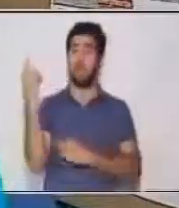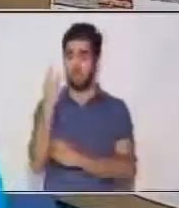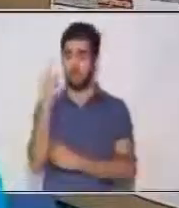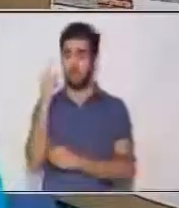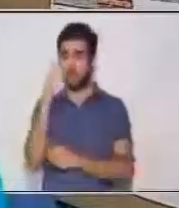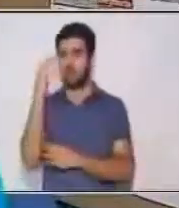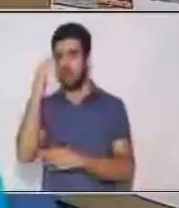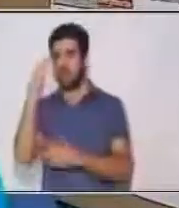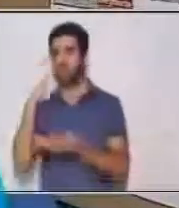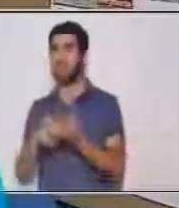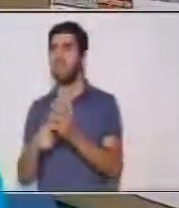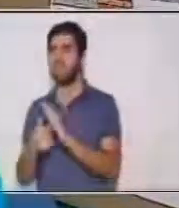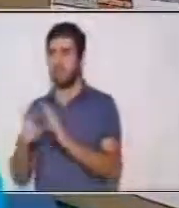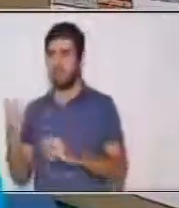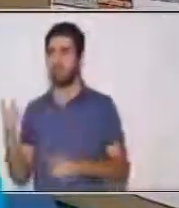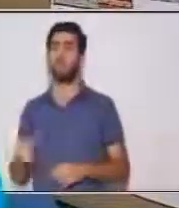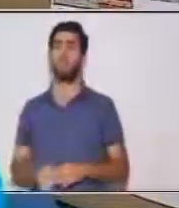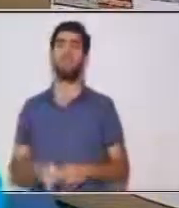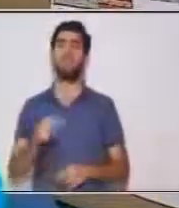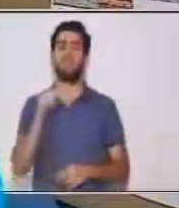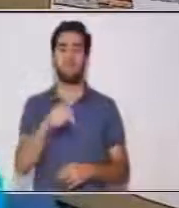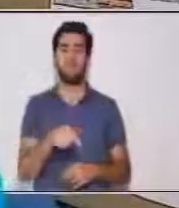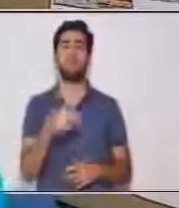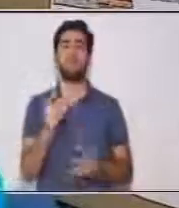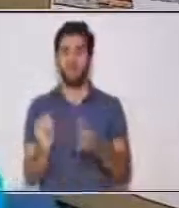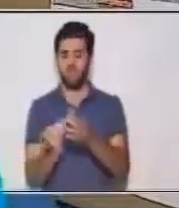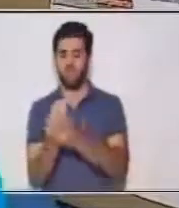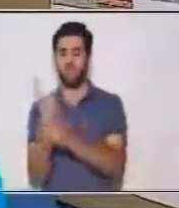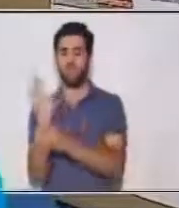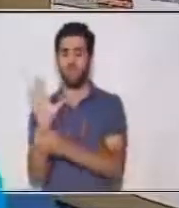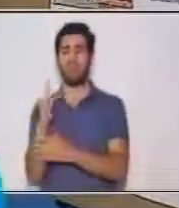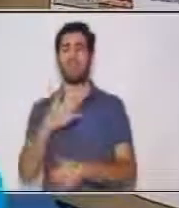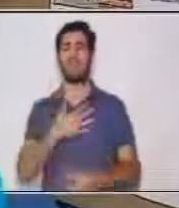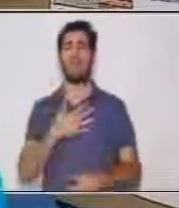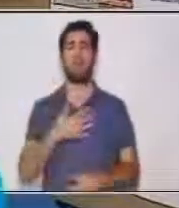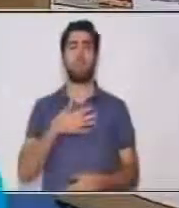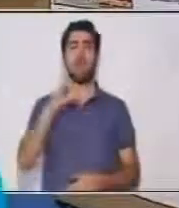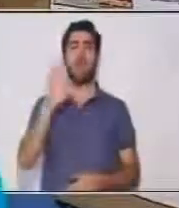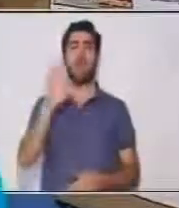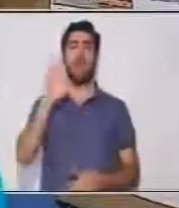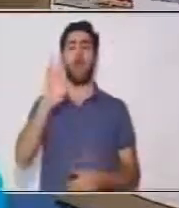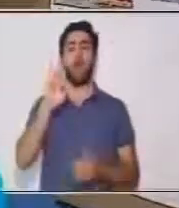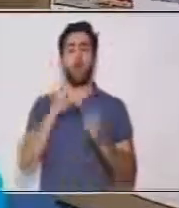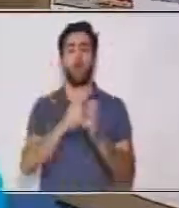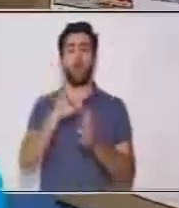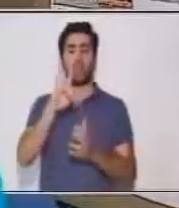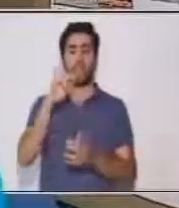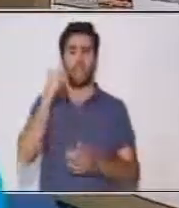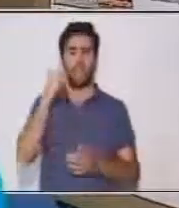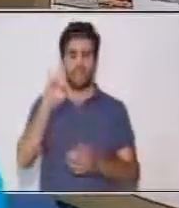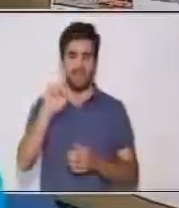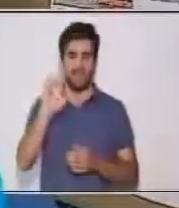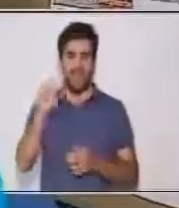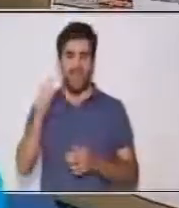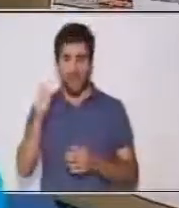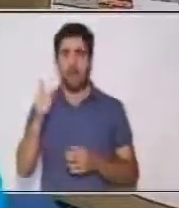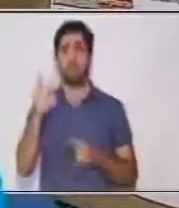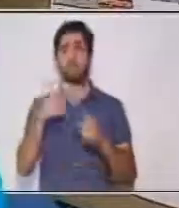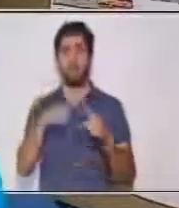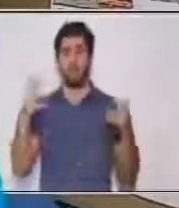Es una de las 35 mil especies de orquídeas que existen. Vamos a la siguiente columna.